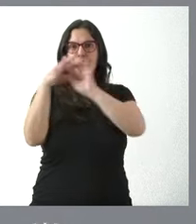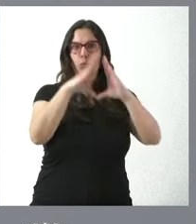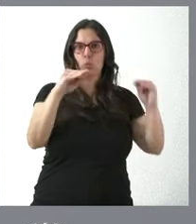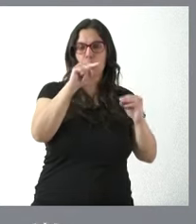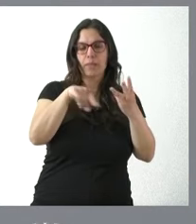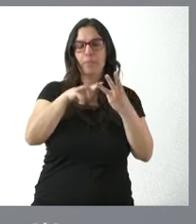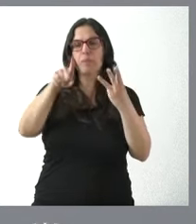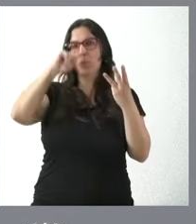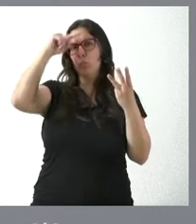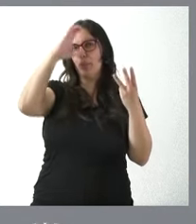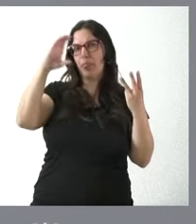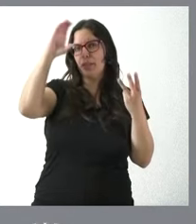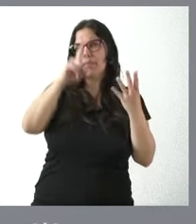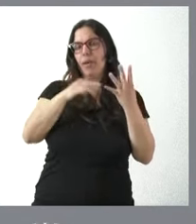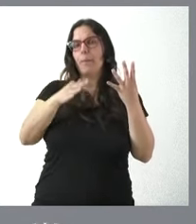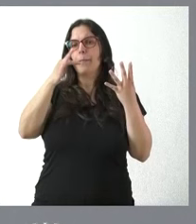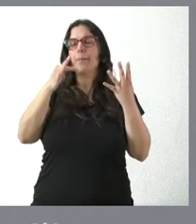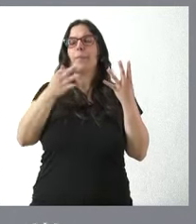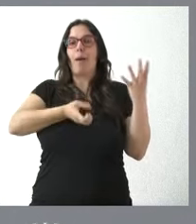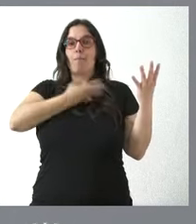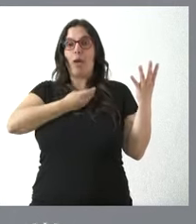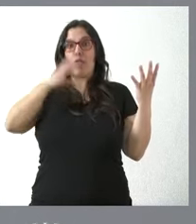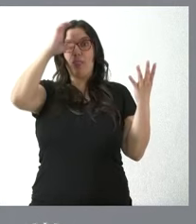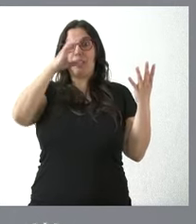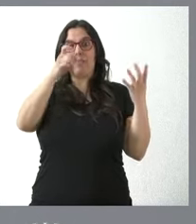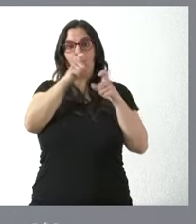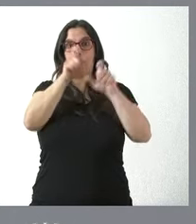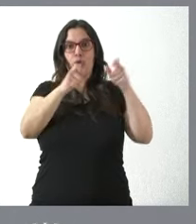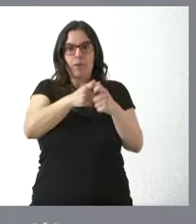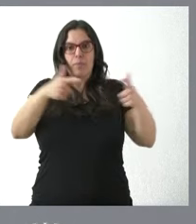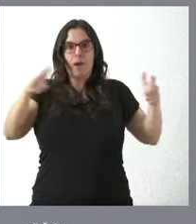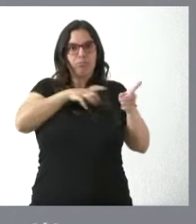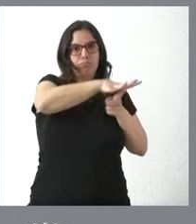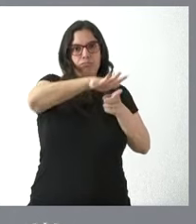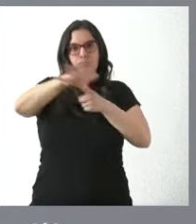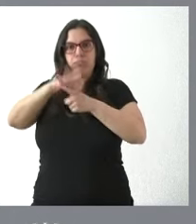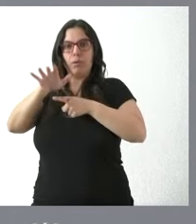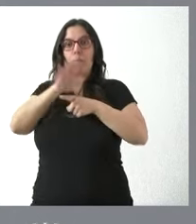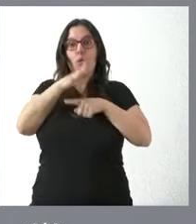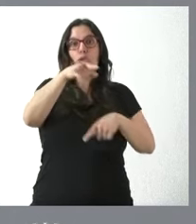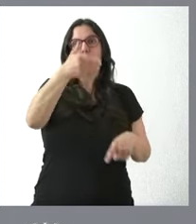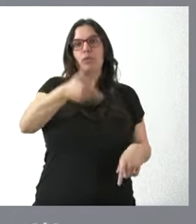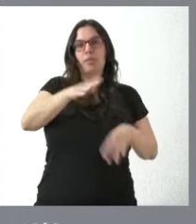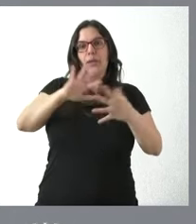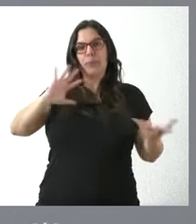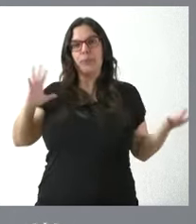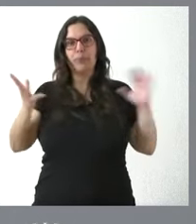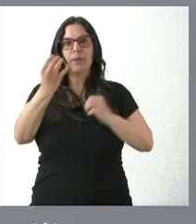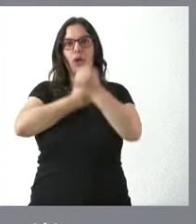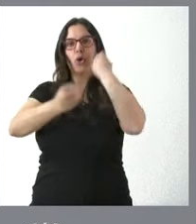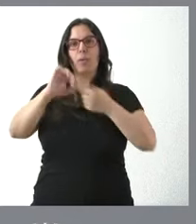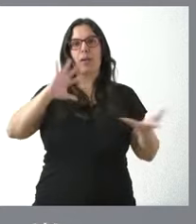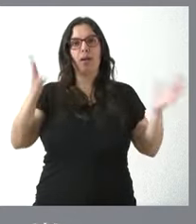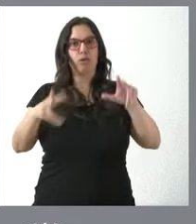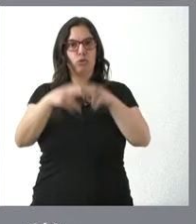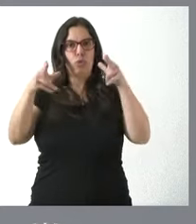la cultura científica y el incremento de las vocaciones científicas como base para la transformación económica y social de nuestra comunidad autónoma. Se siguen